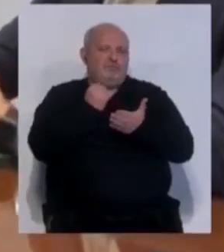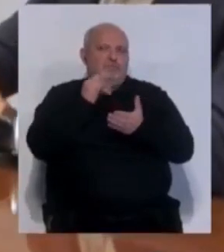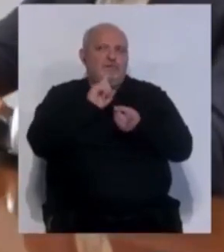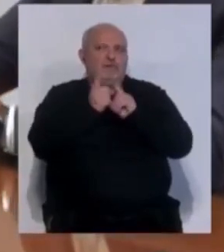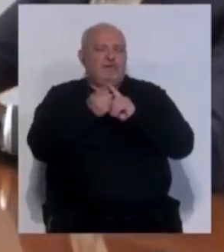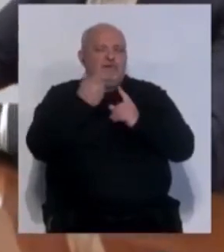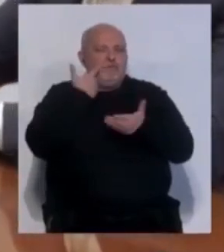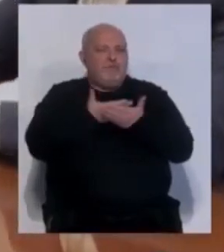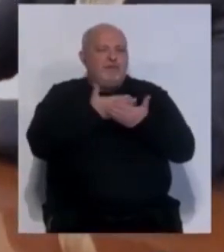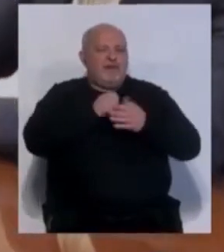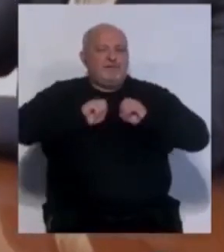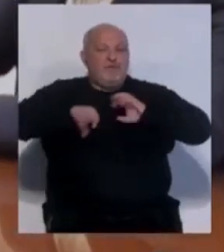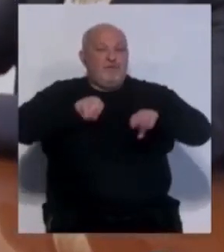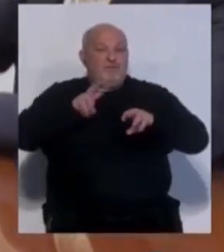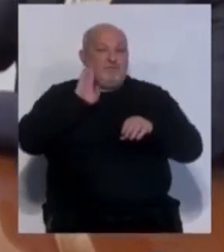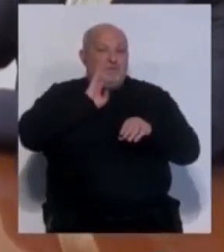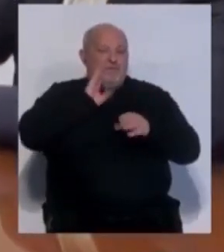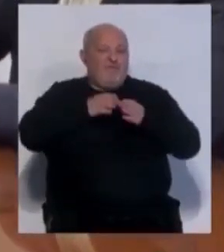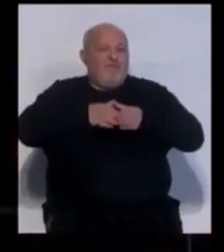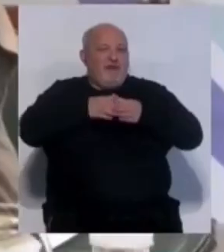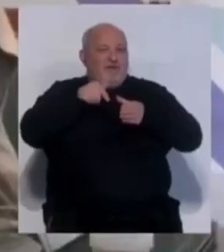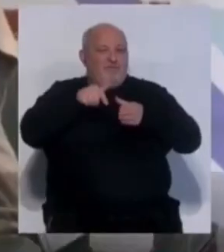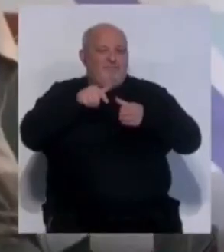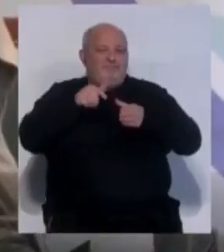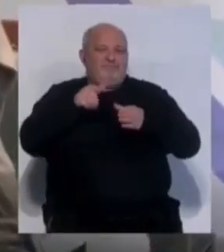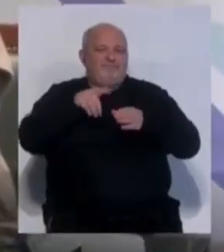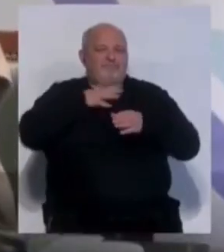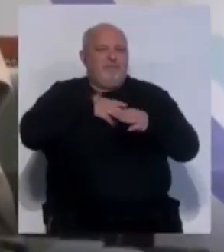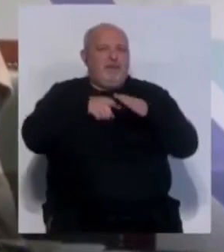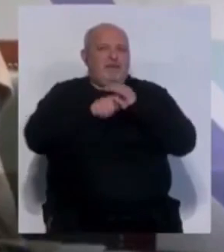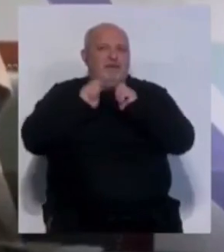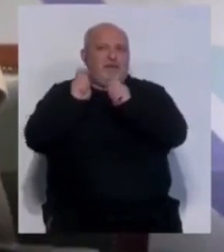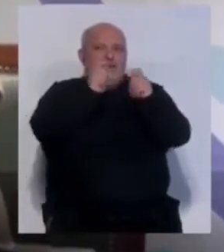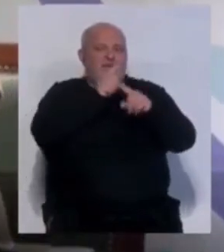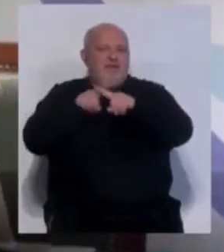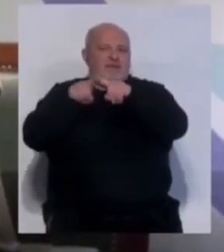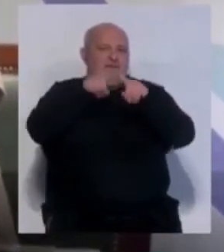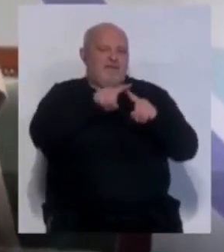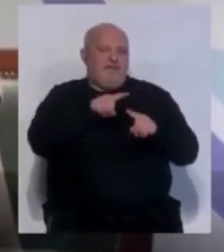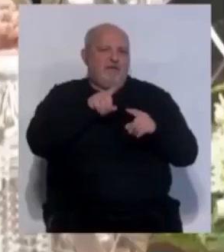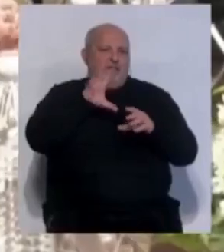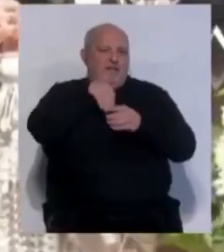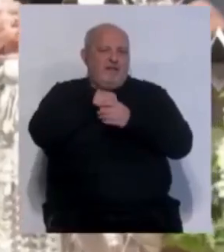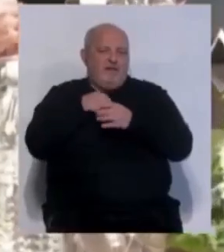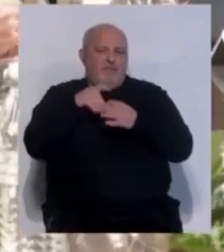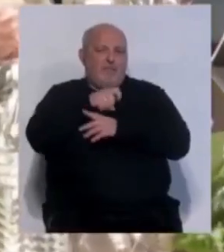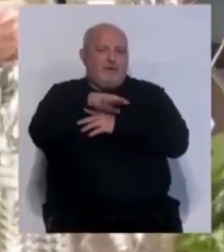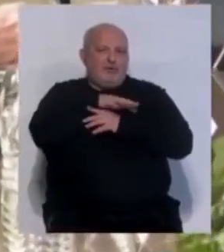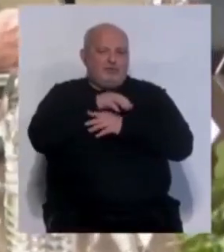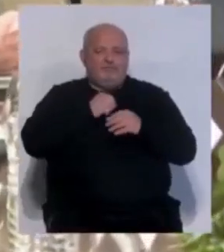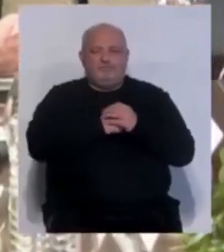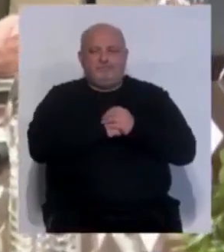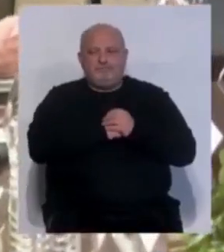la trazabilidad de los residuos que las embarcaciones entregan a los gestores en los diferentes recintos portuarios.